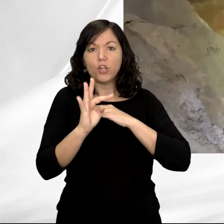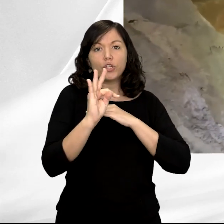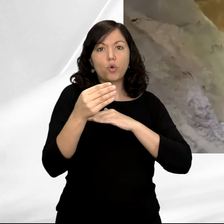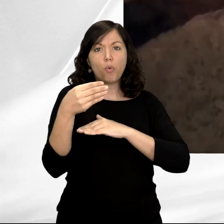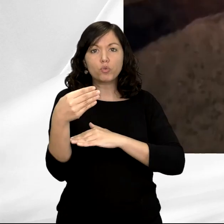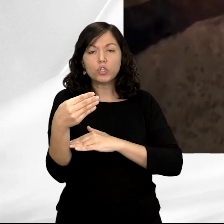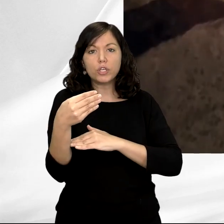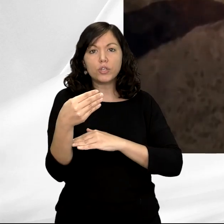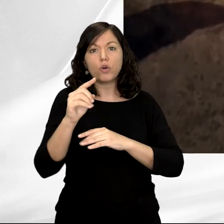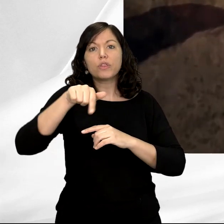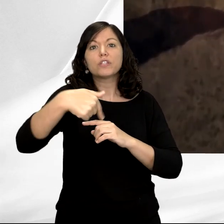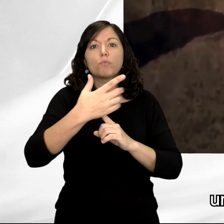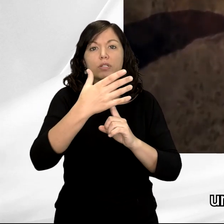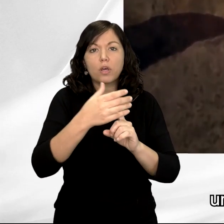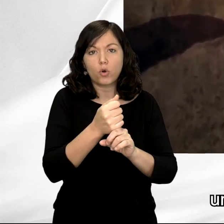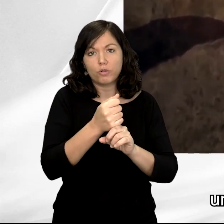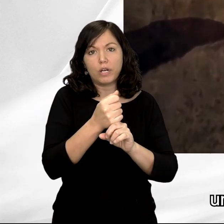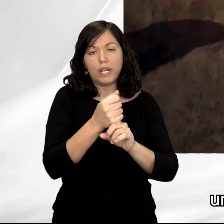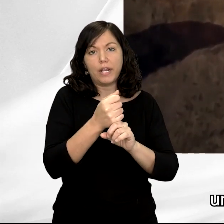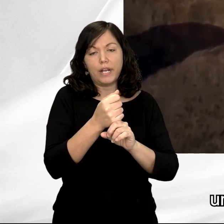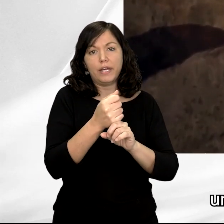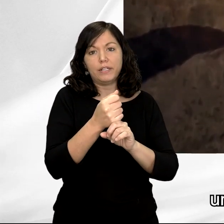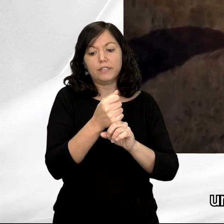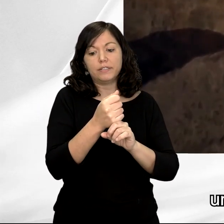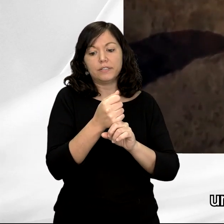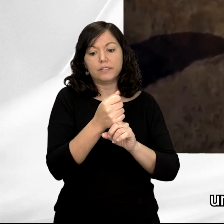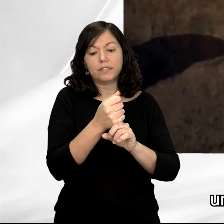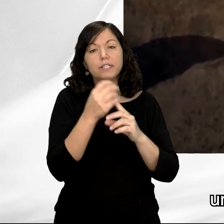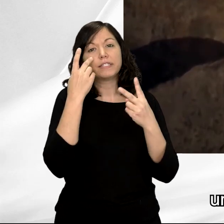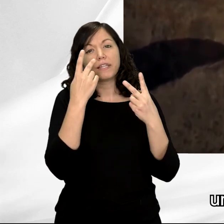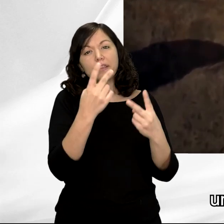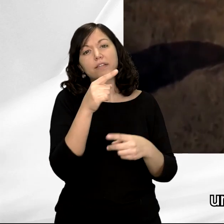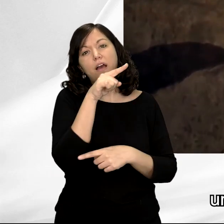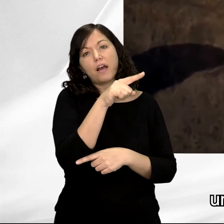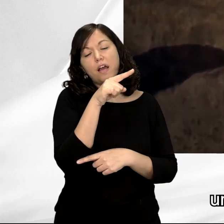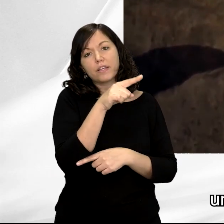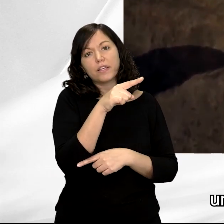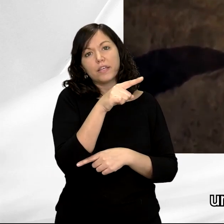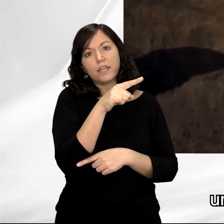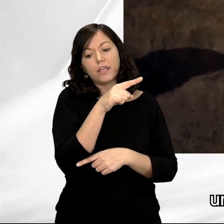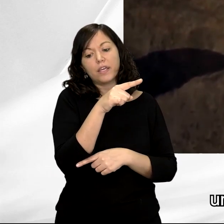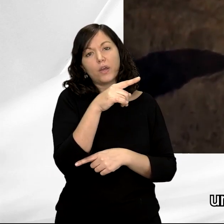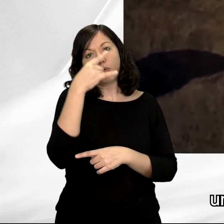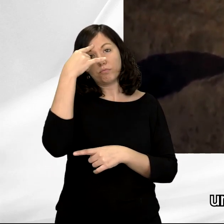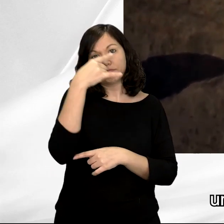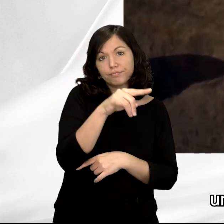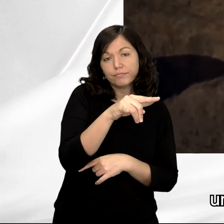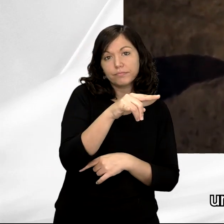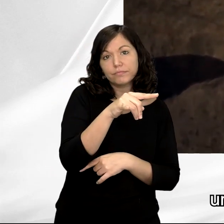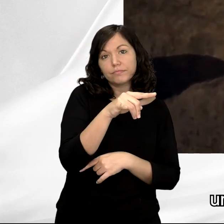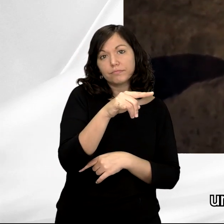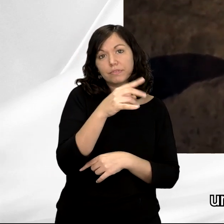Tito Bustillo se encontrarían aquí sobre este bloque, se describe aquí un posible bovino orientado hacia